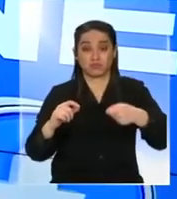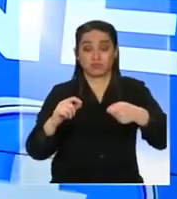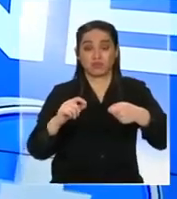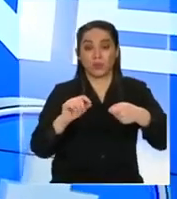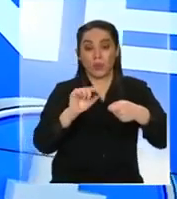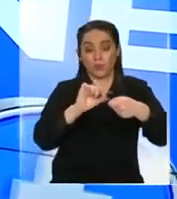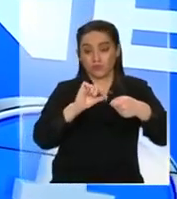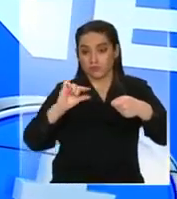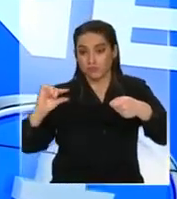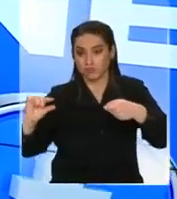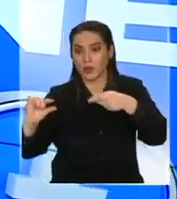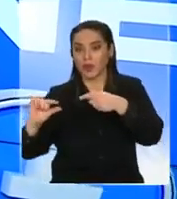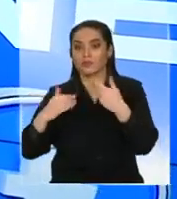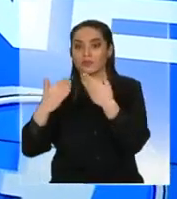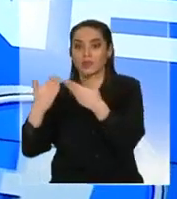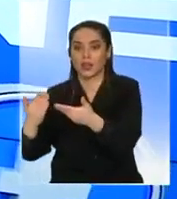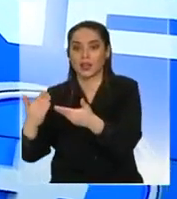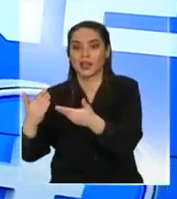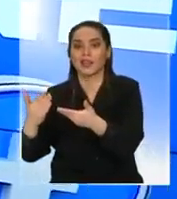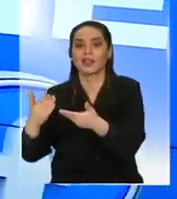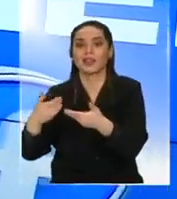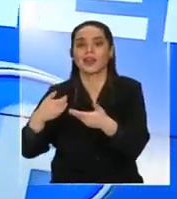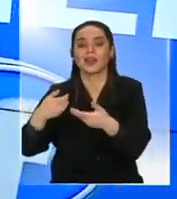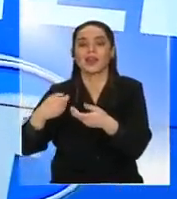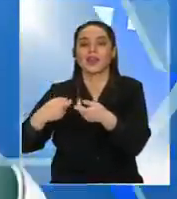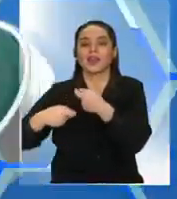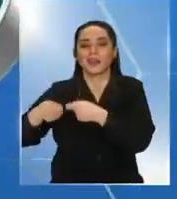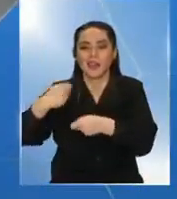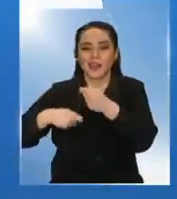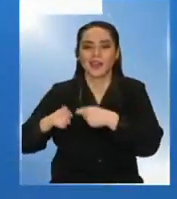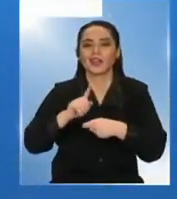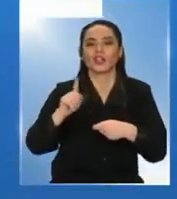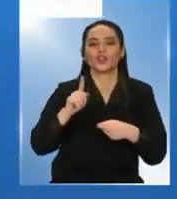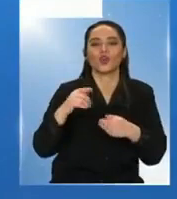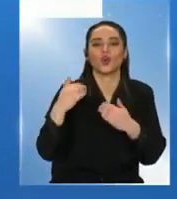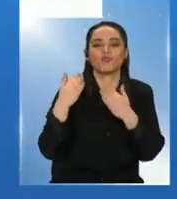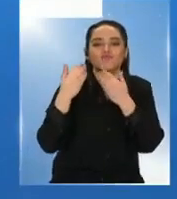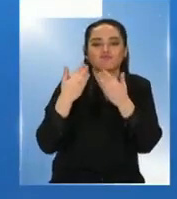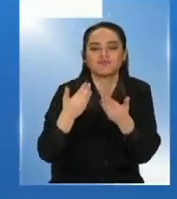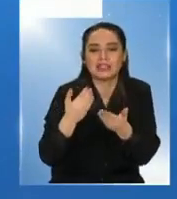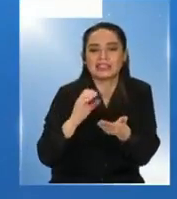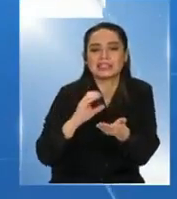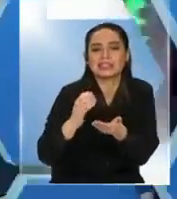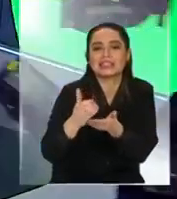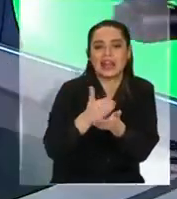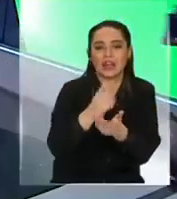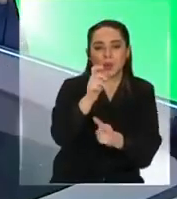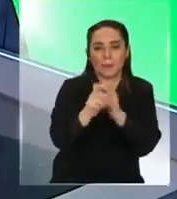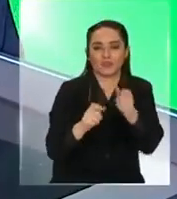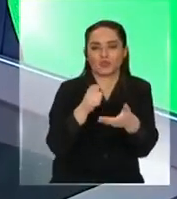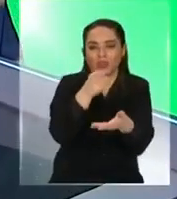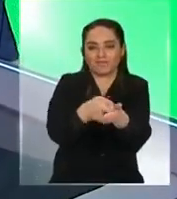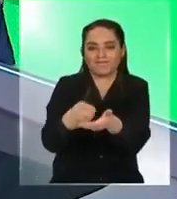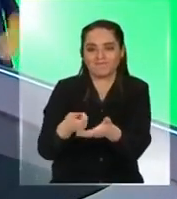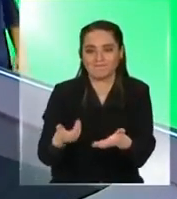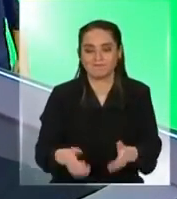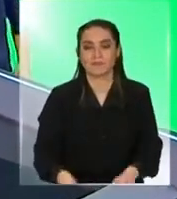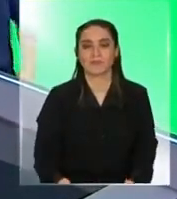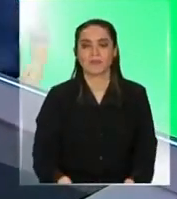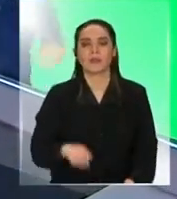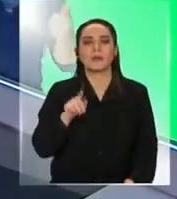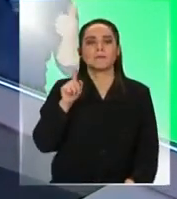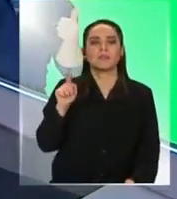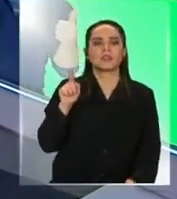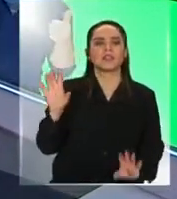beneficio de la utilidad y no en beneficio del salario. Esta es la generación Z una generación Z que se establece más o menos desde 1997 en